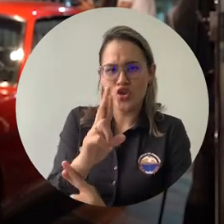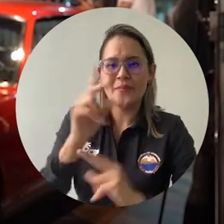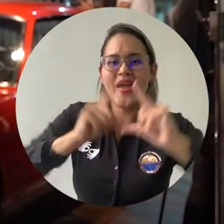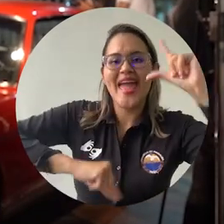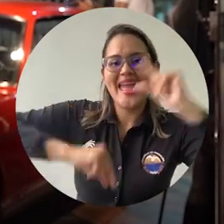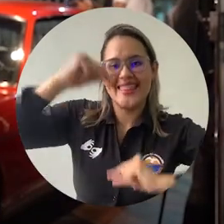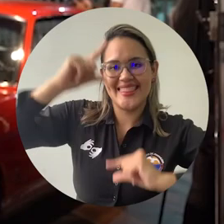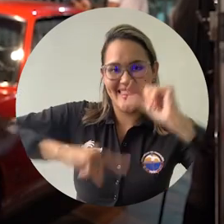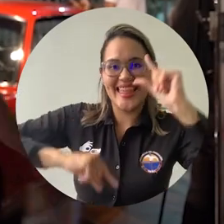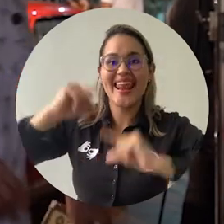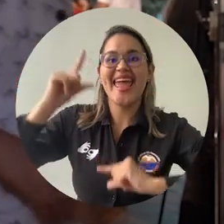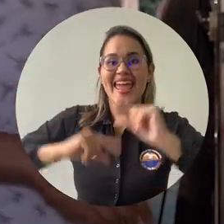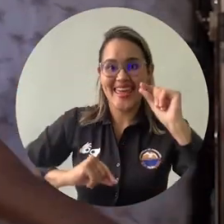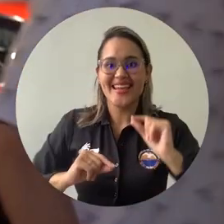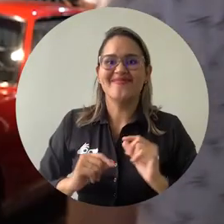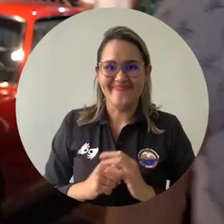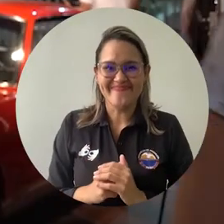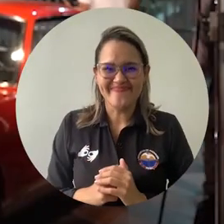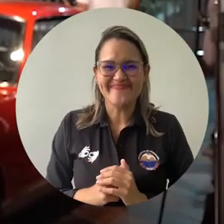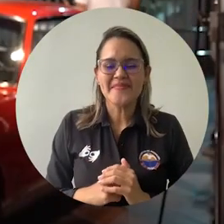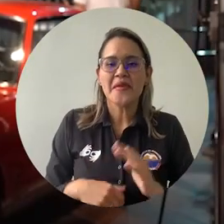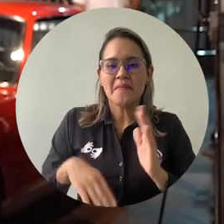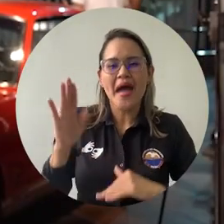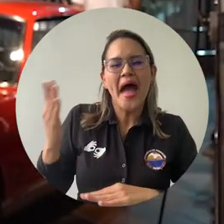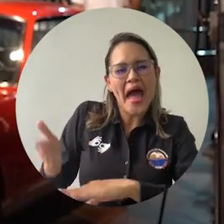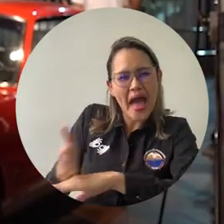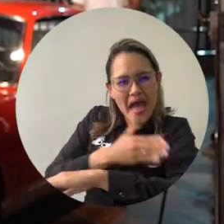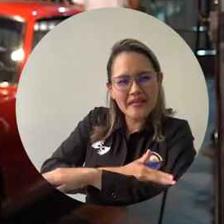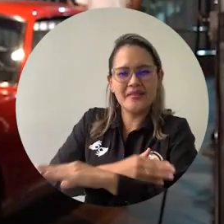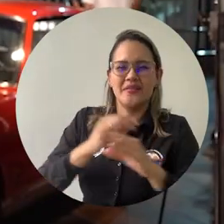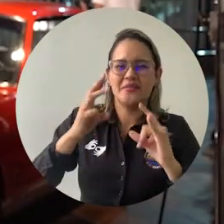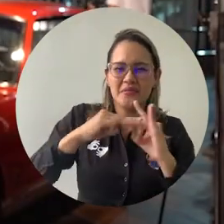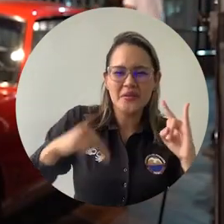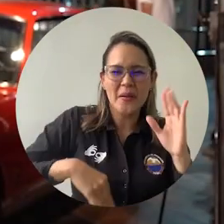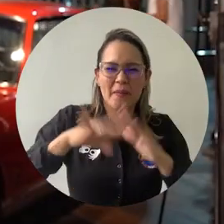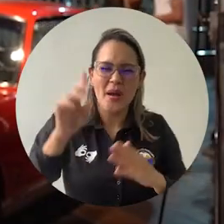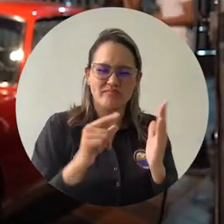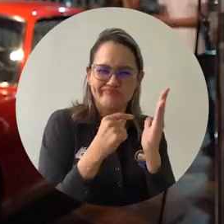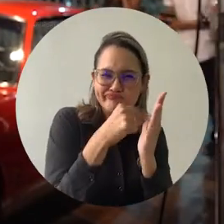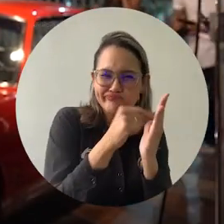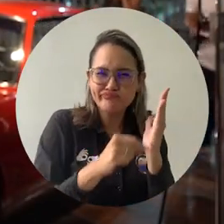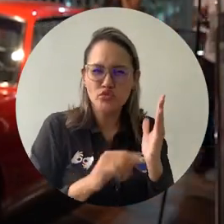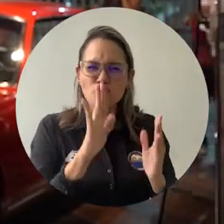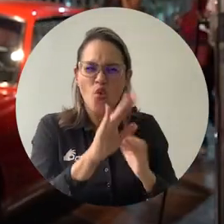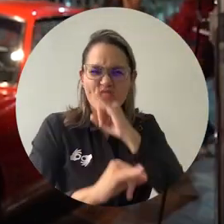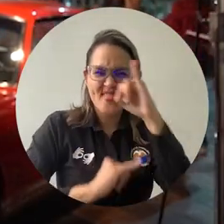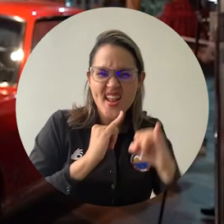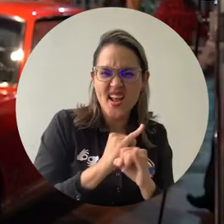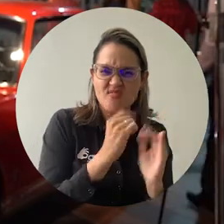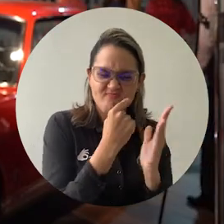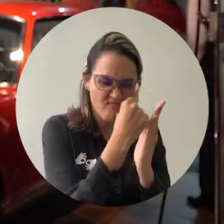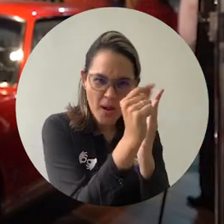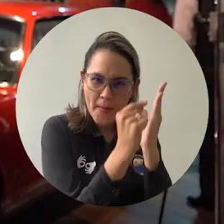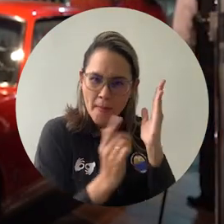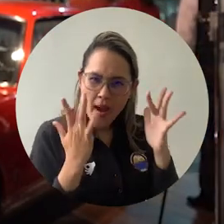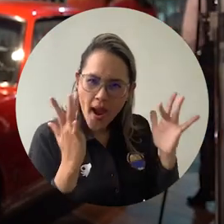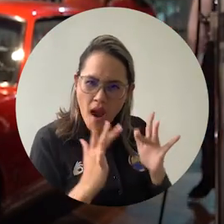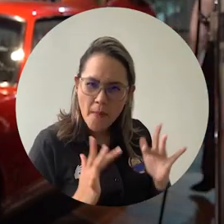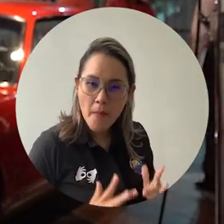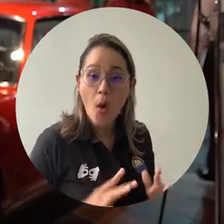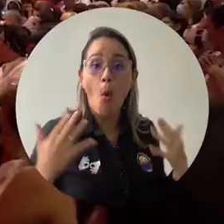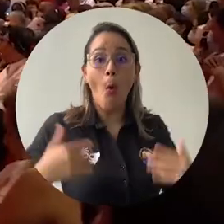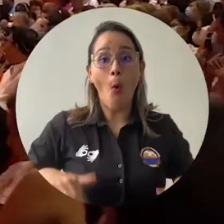las estrellas por el cual las universidades se sometían a diferentes auditorías y se comparaban con indicadores internacionales. Enhorabuena a la Universidad de